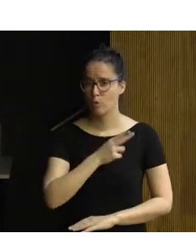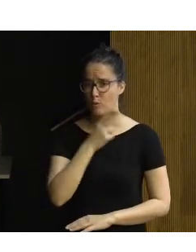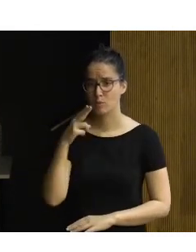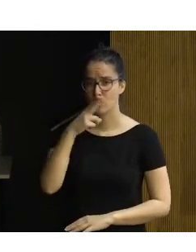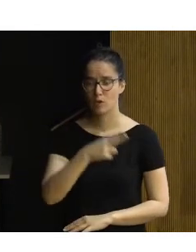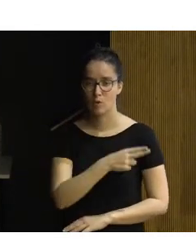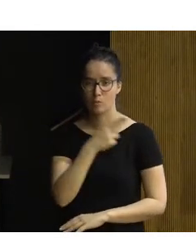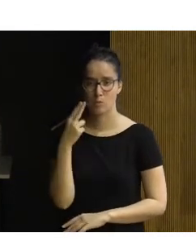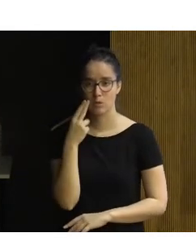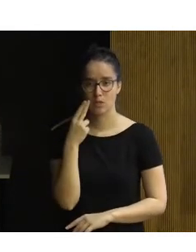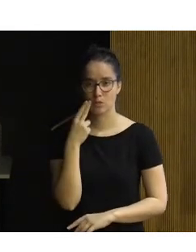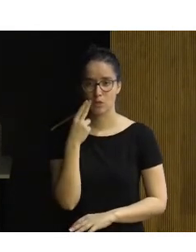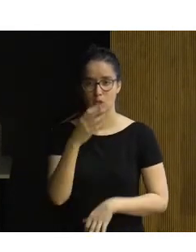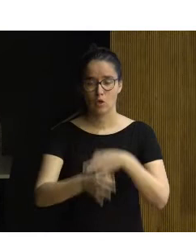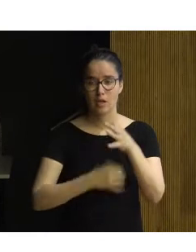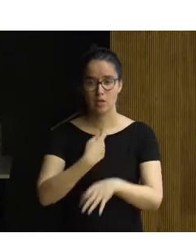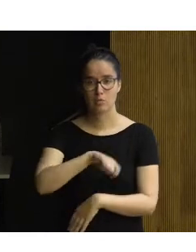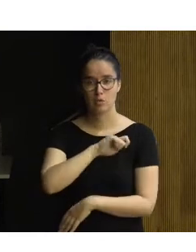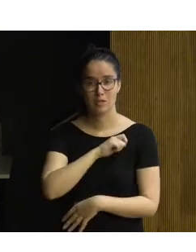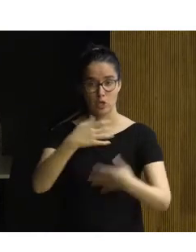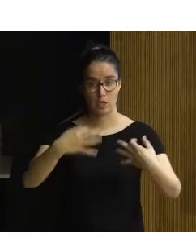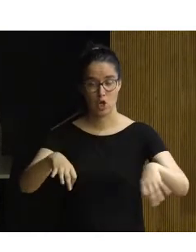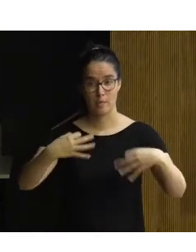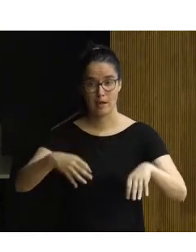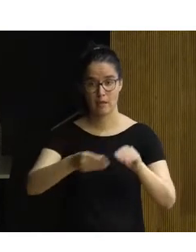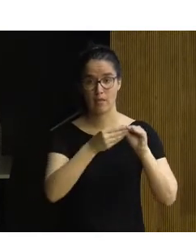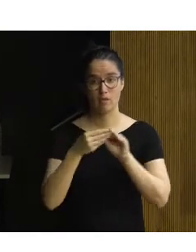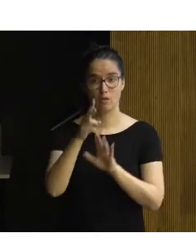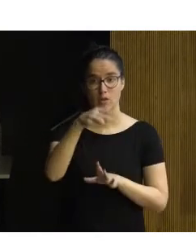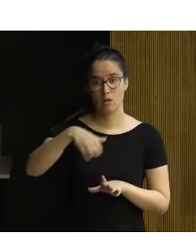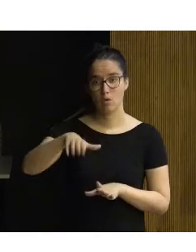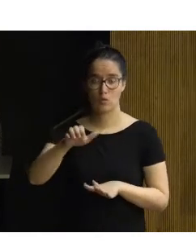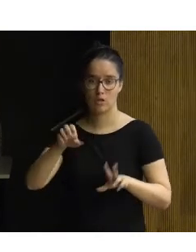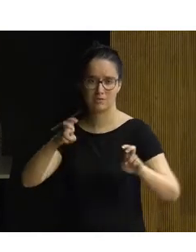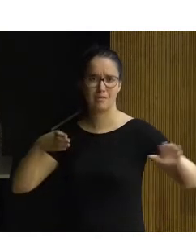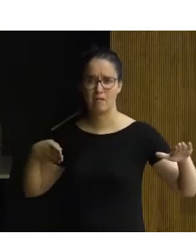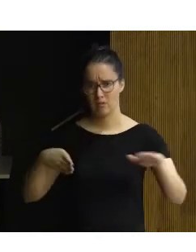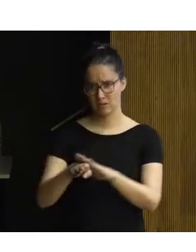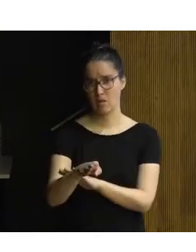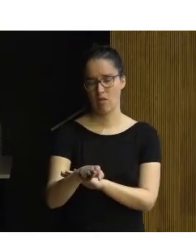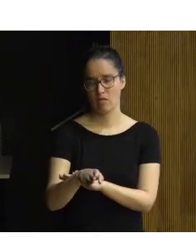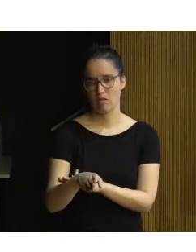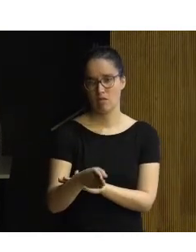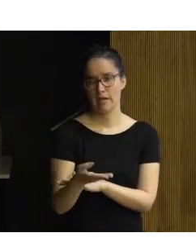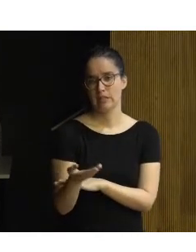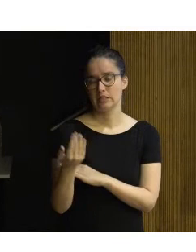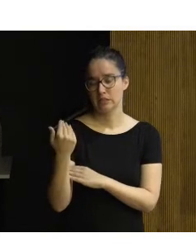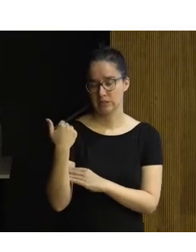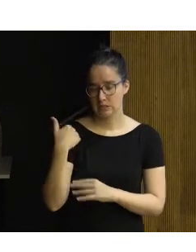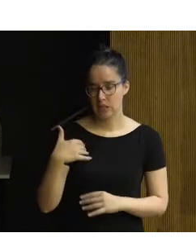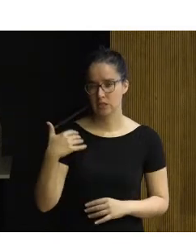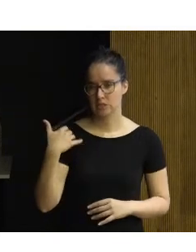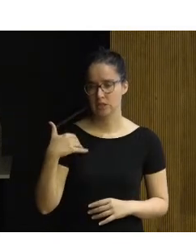compromiso del organismo español de normalización, de UNE, con la accesibilidad. Ya venimos